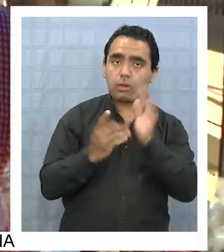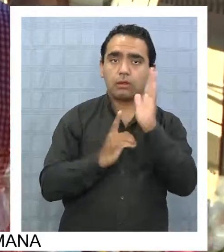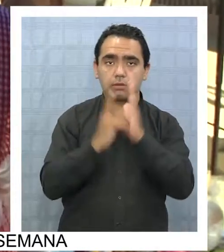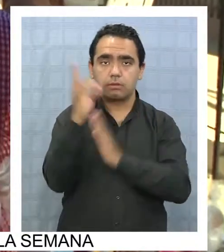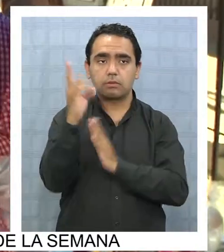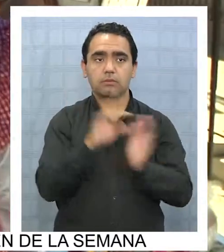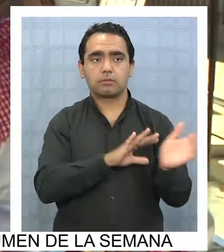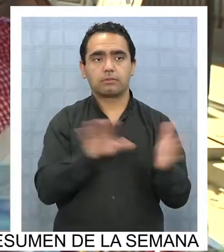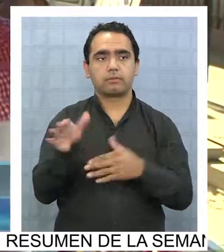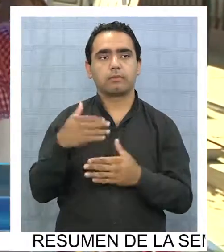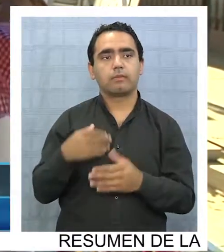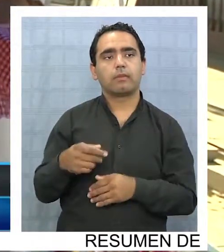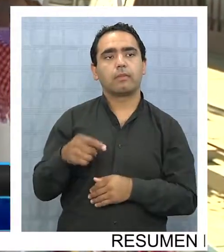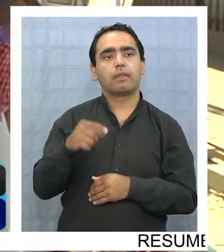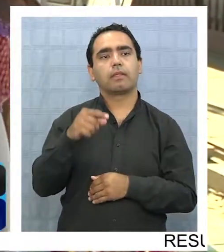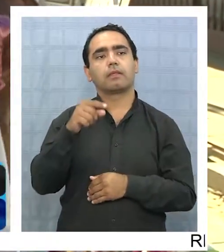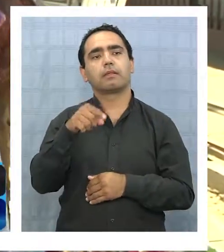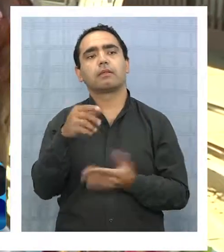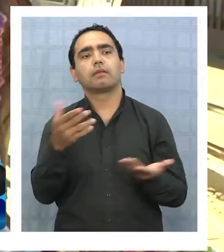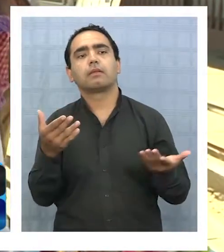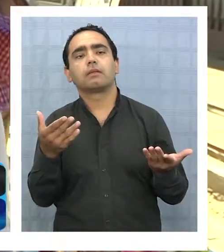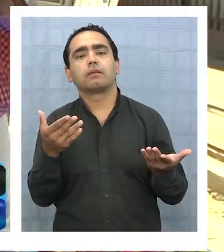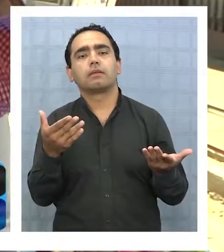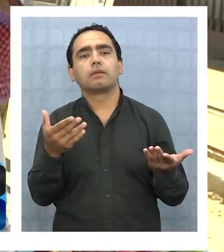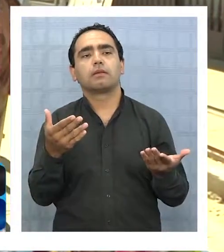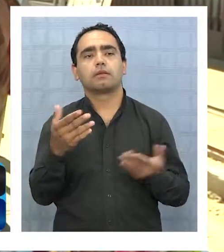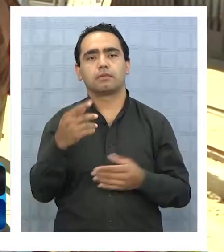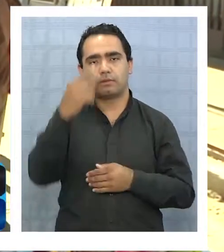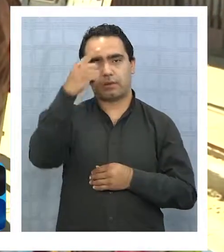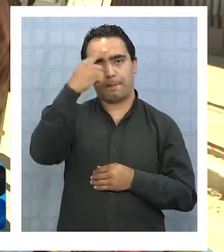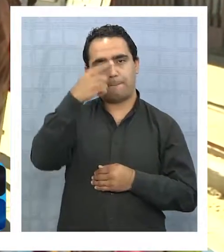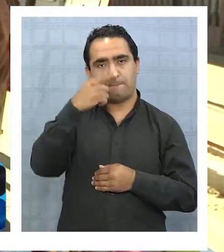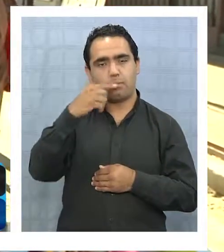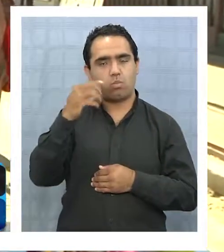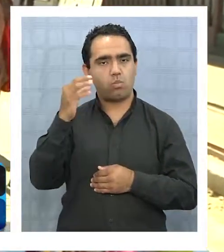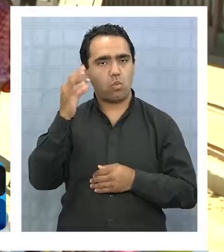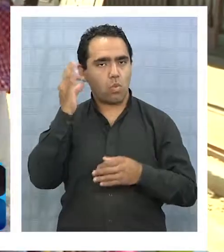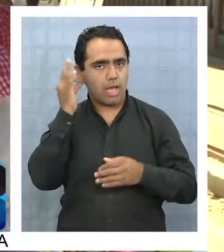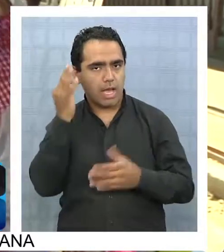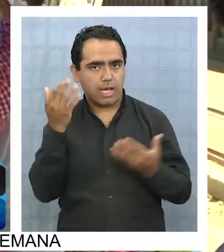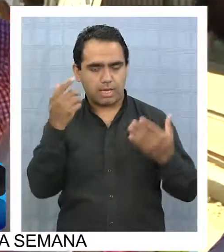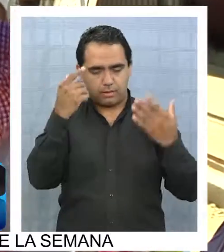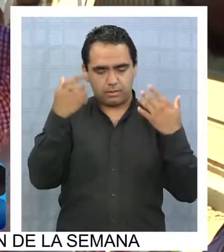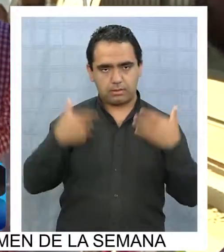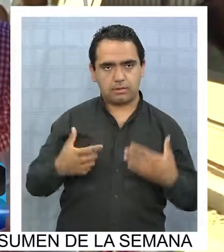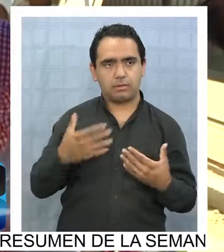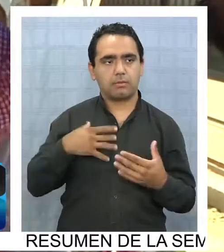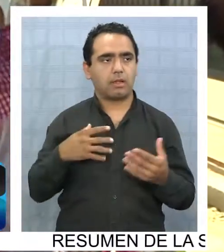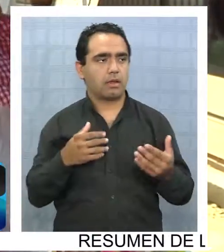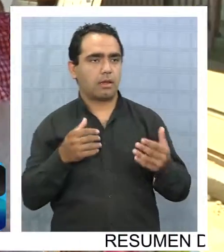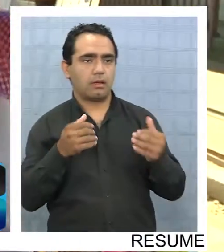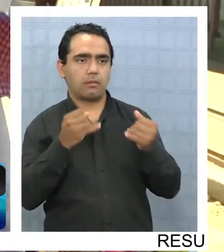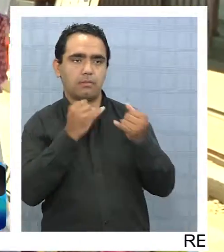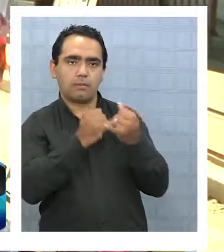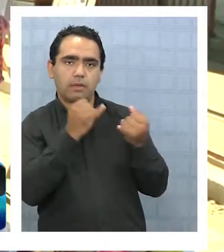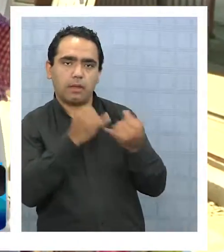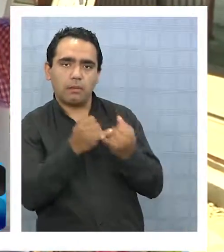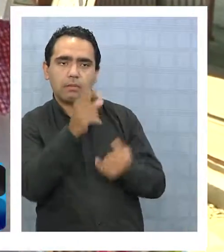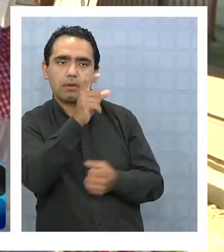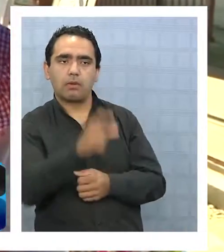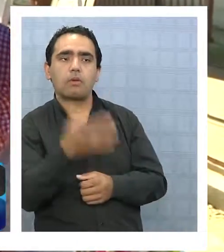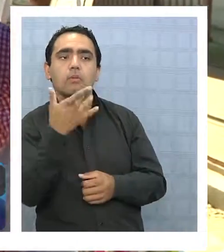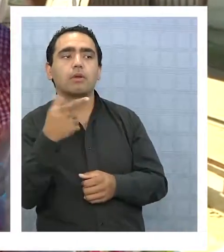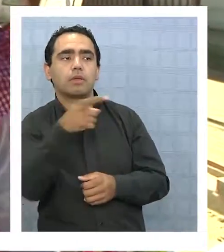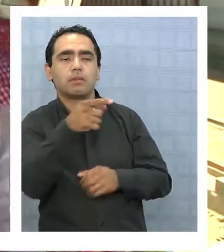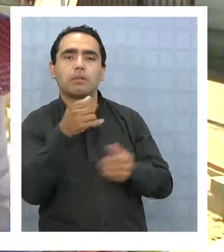Es que me disfacé de muñeca. ¿Por qué? Es para mi amigo porque mi